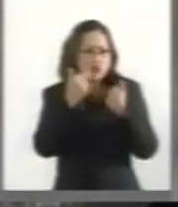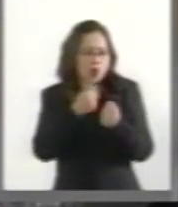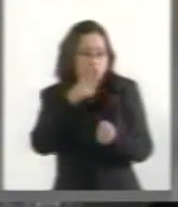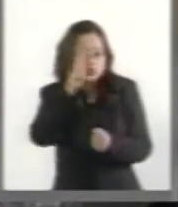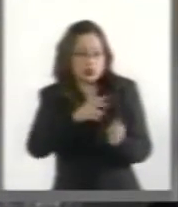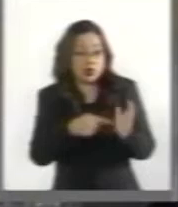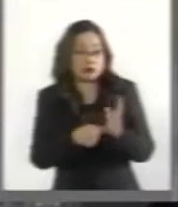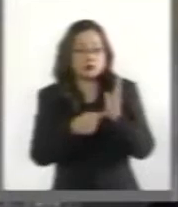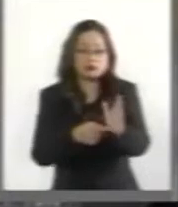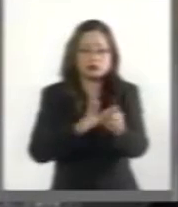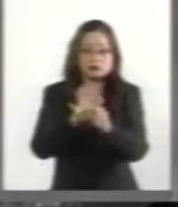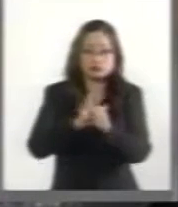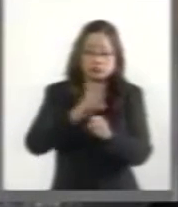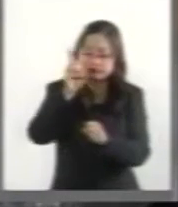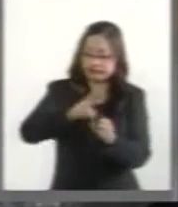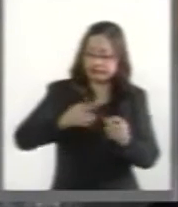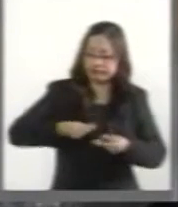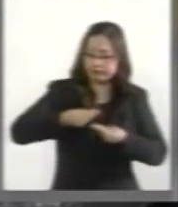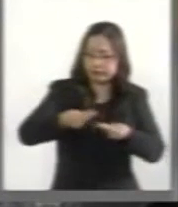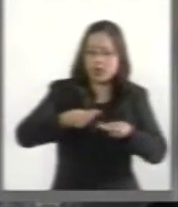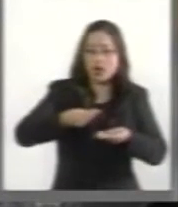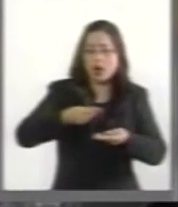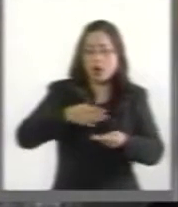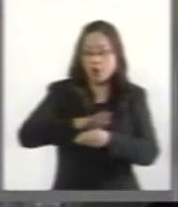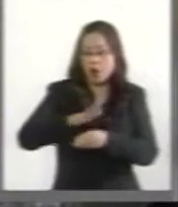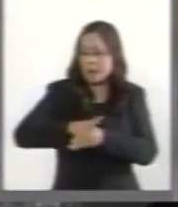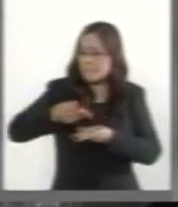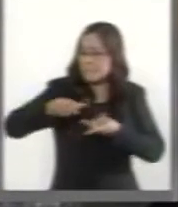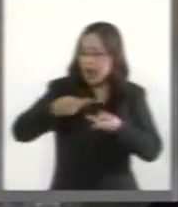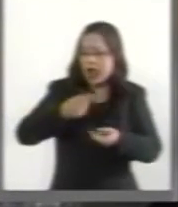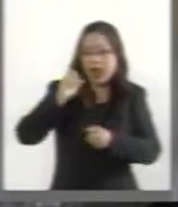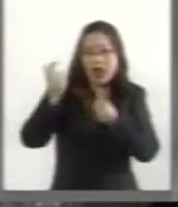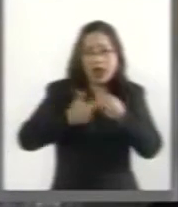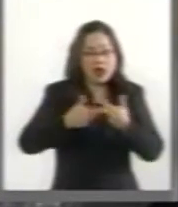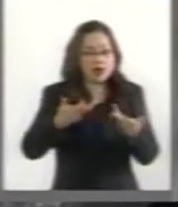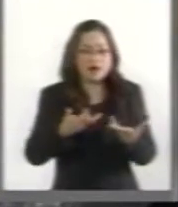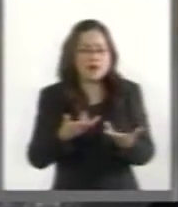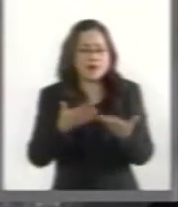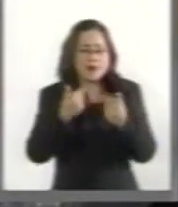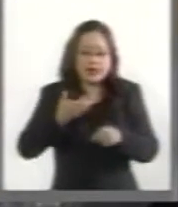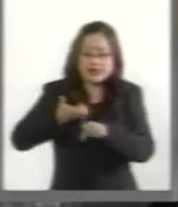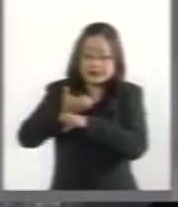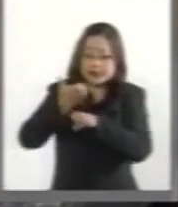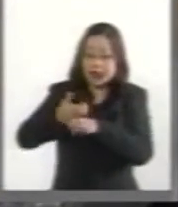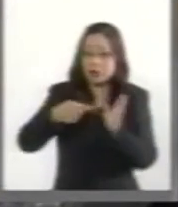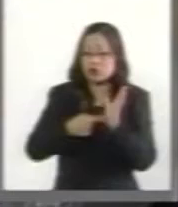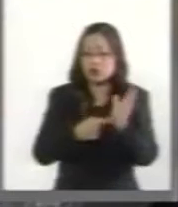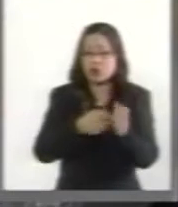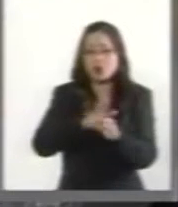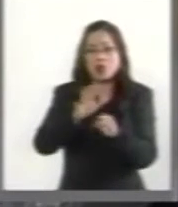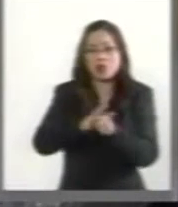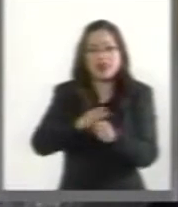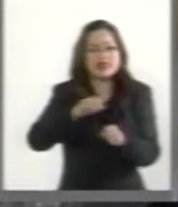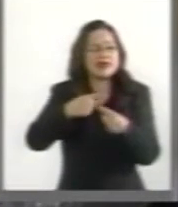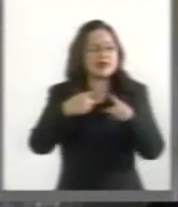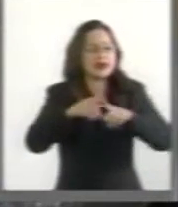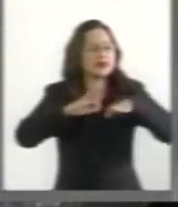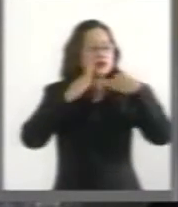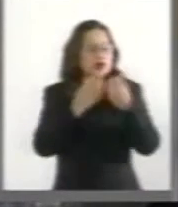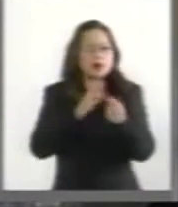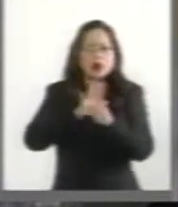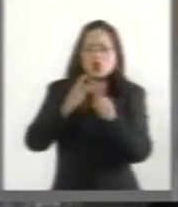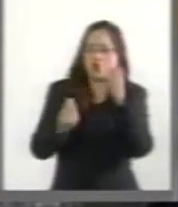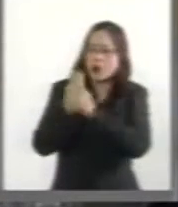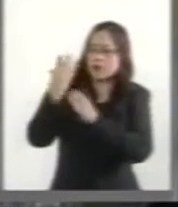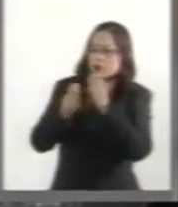fuente o garantía de pago definida. Sin embargo, las entidades federativas han inventado múltiples mecanismos